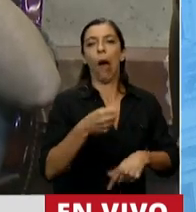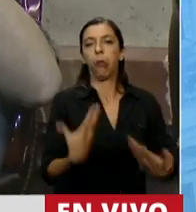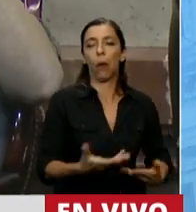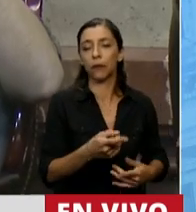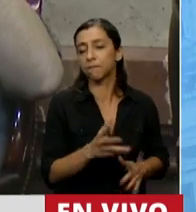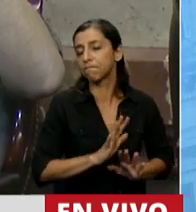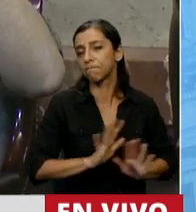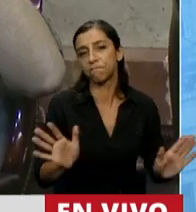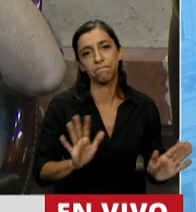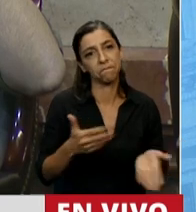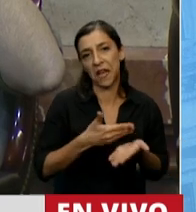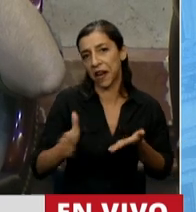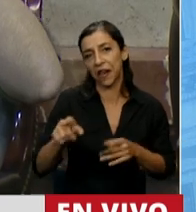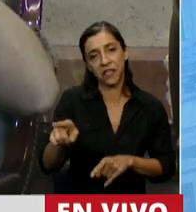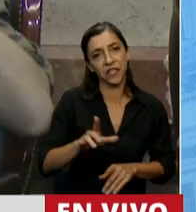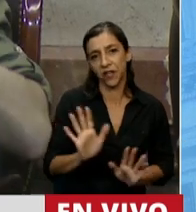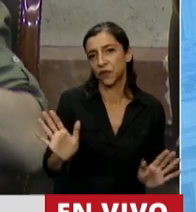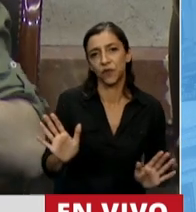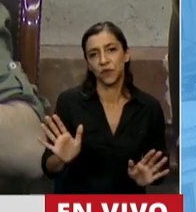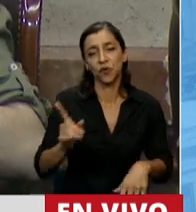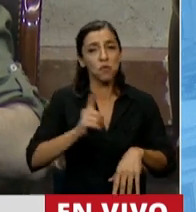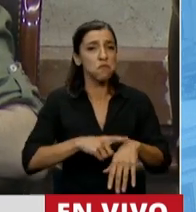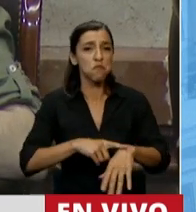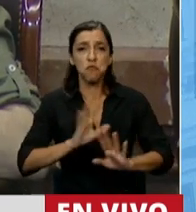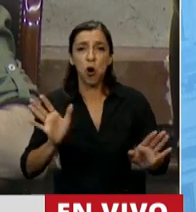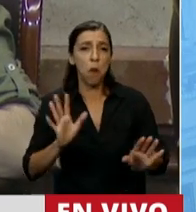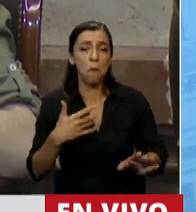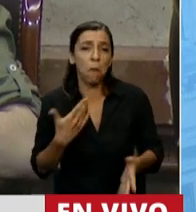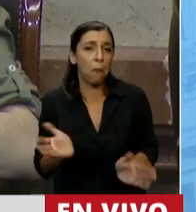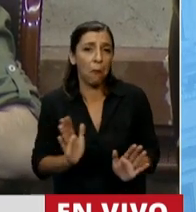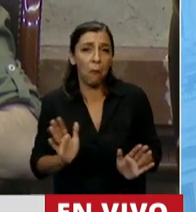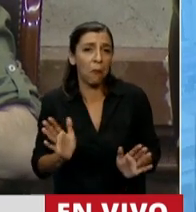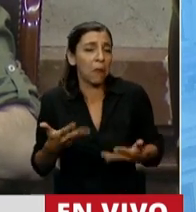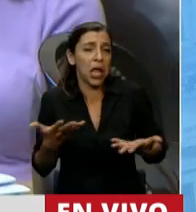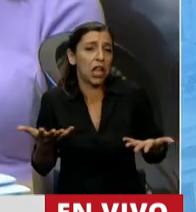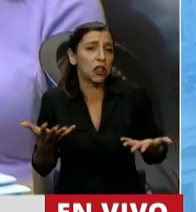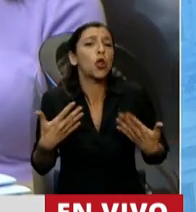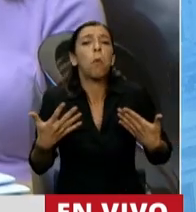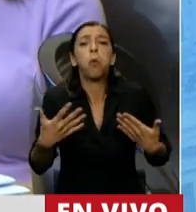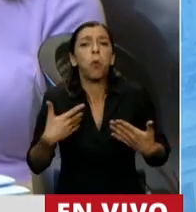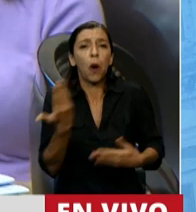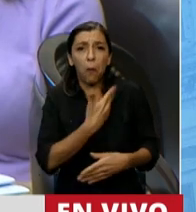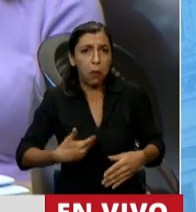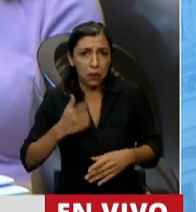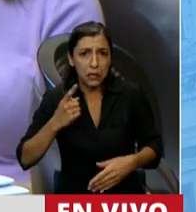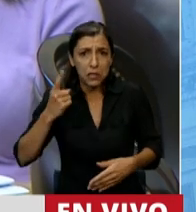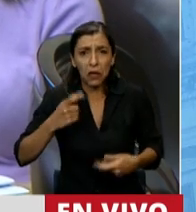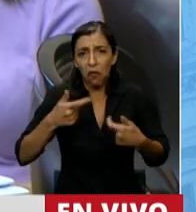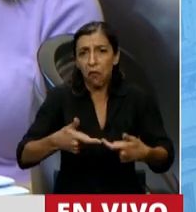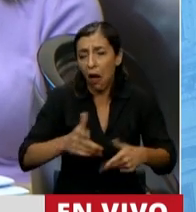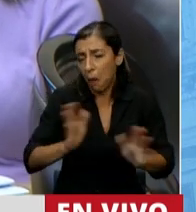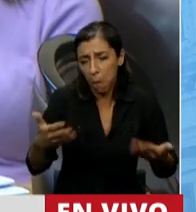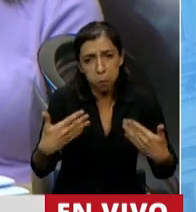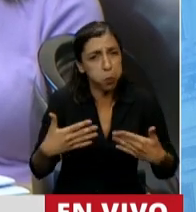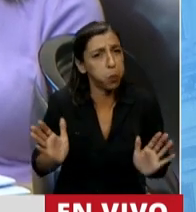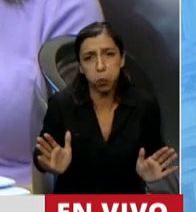Parlamento. El que conduce tiene todo el derecho de usar esa potestad constitucional que tiene,